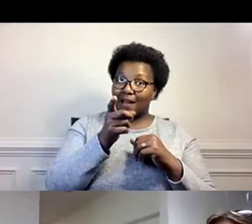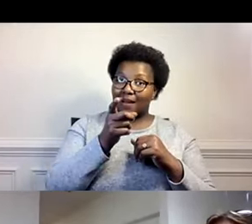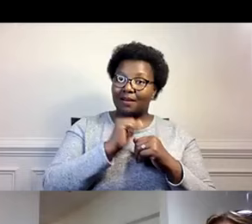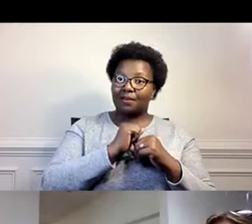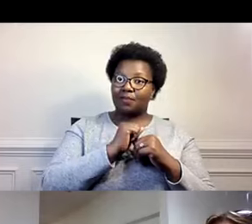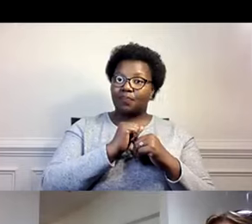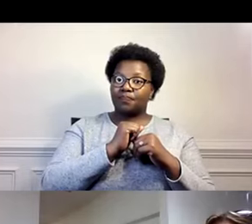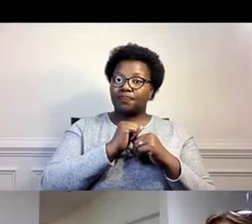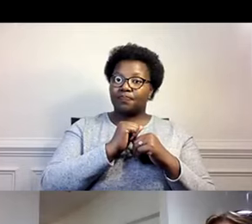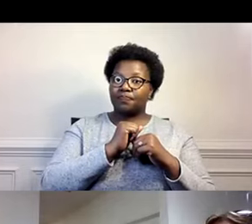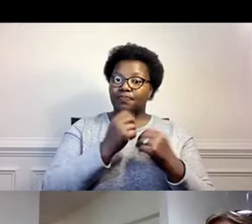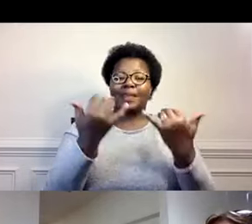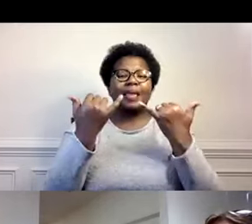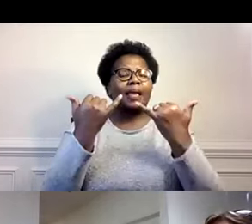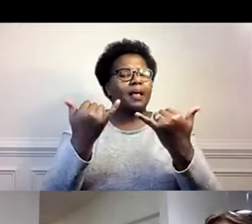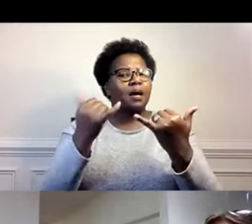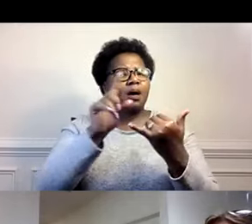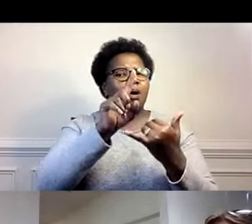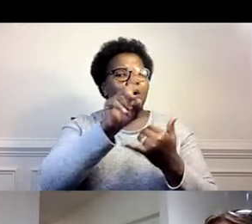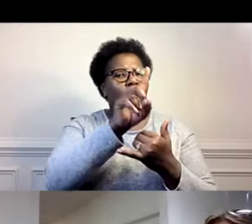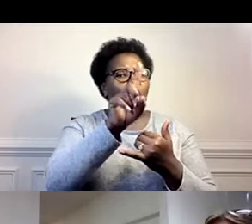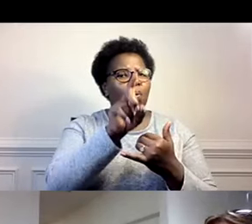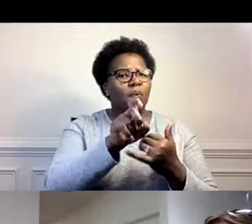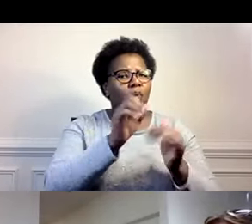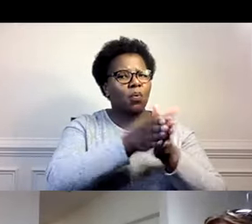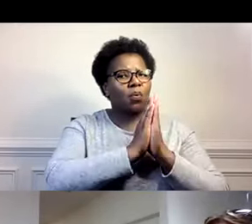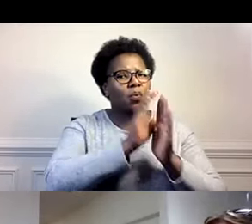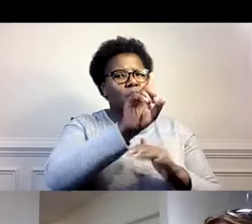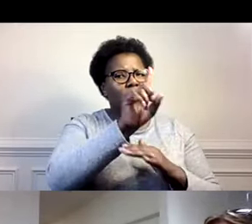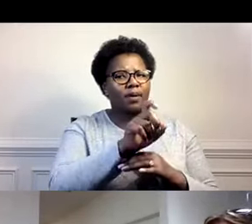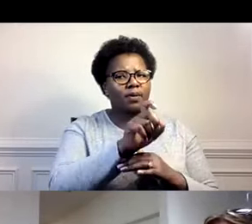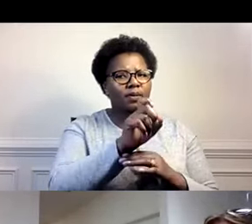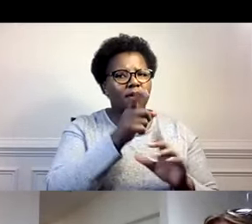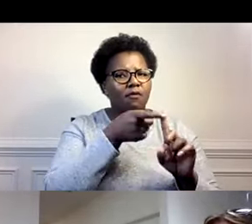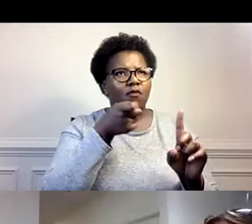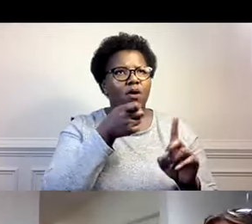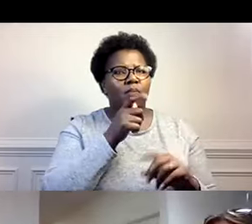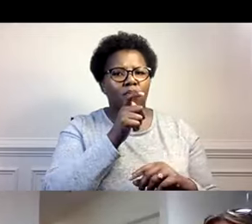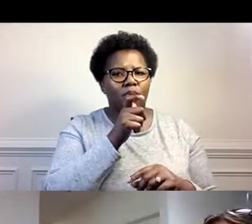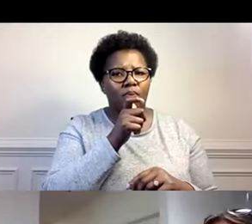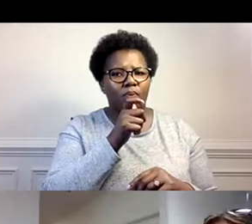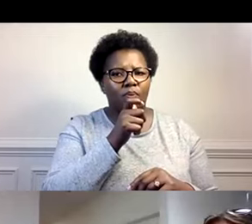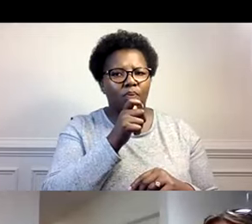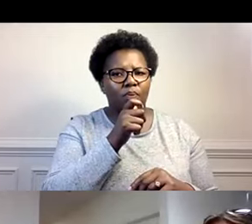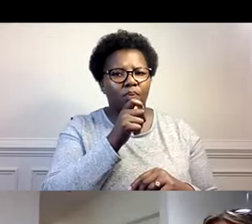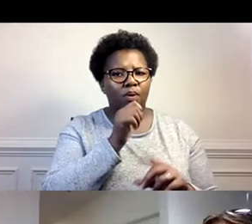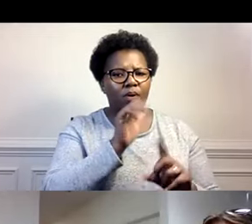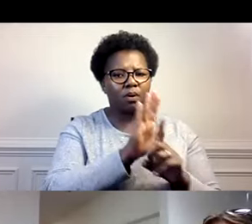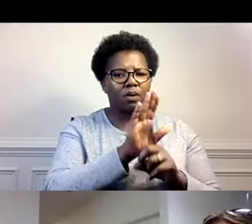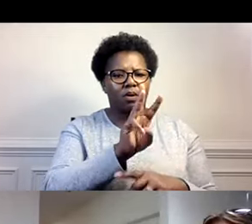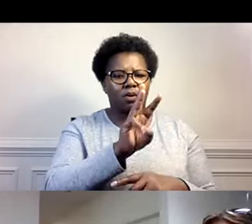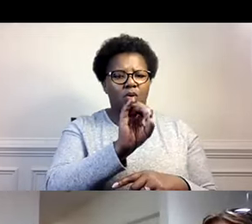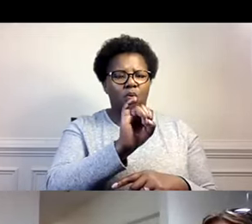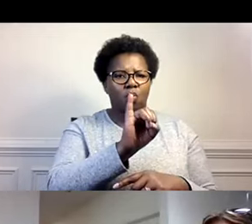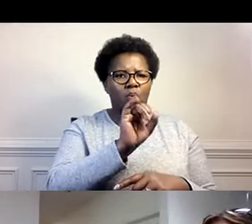Muy bien. Bien. Entonces, esta es una pregunta que viene